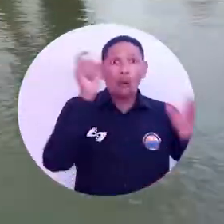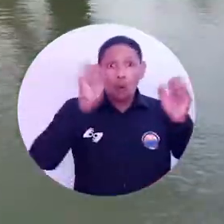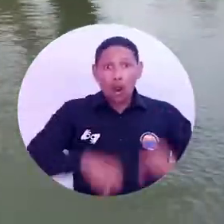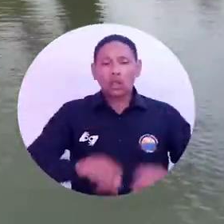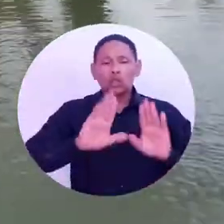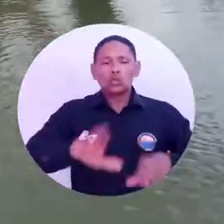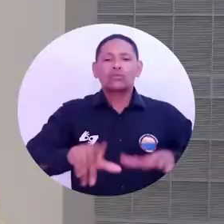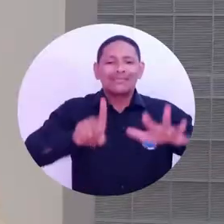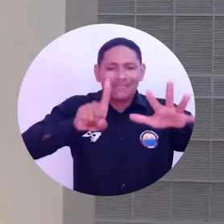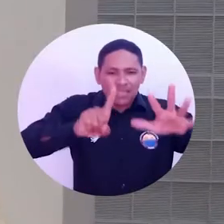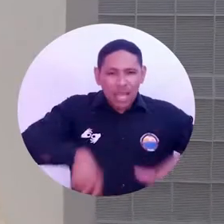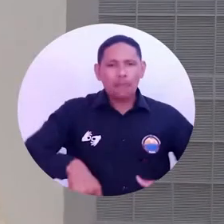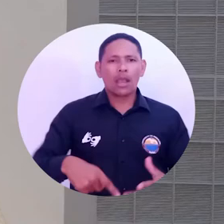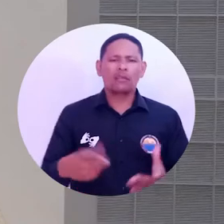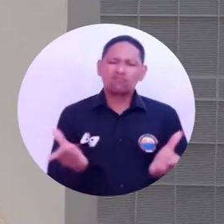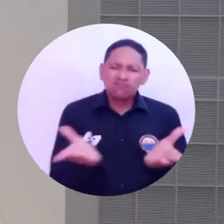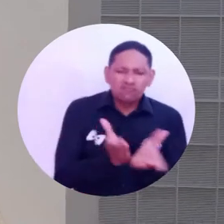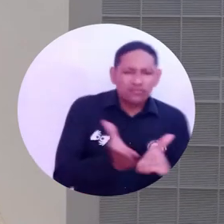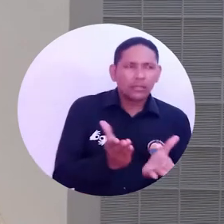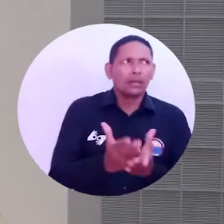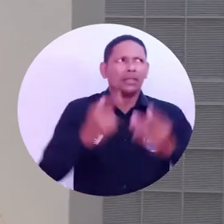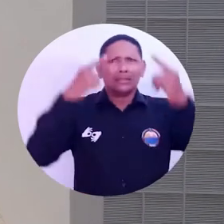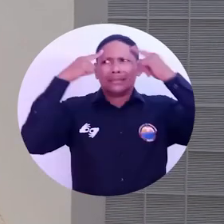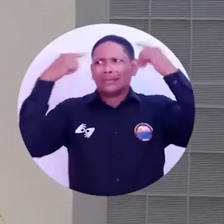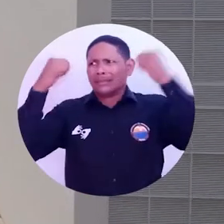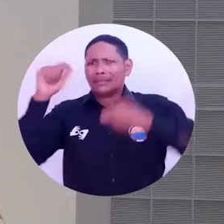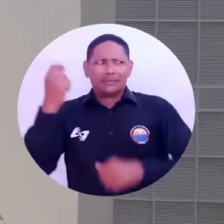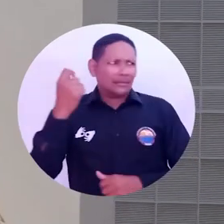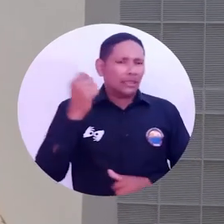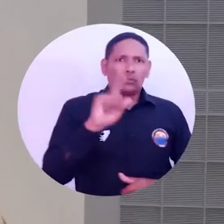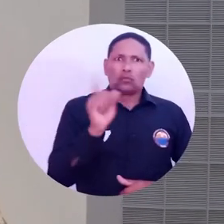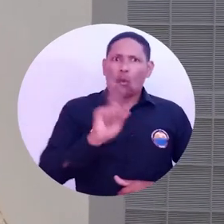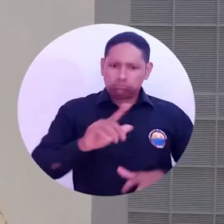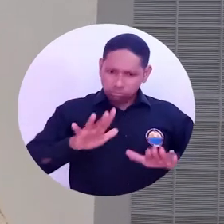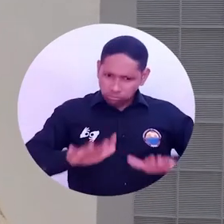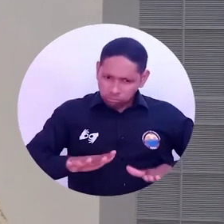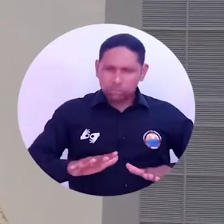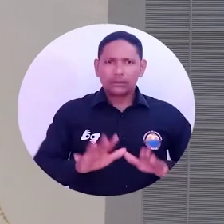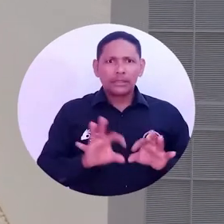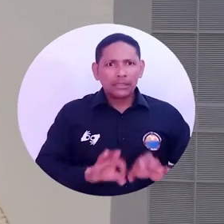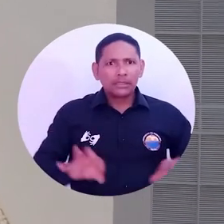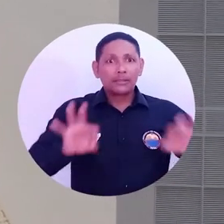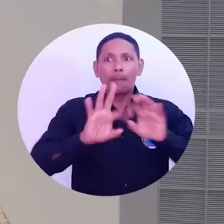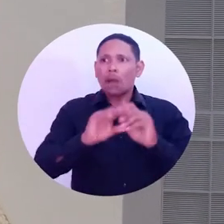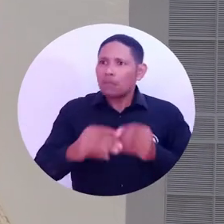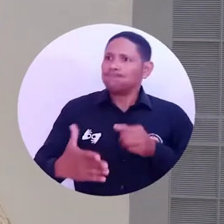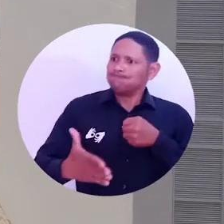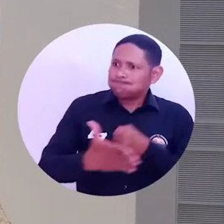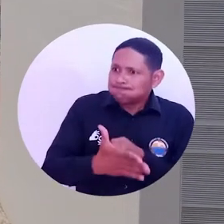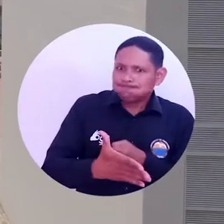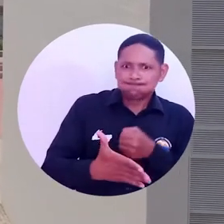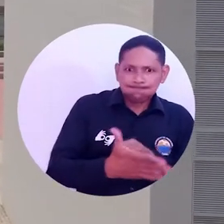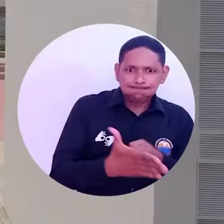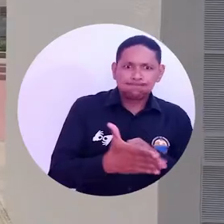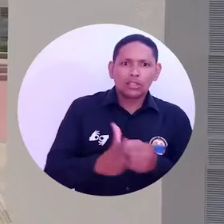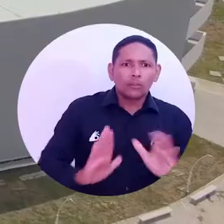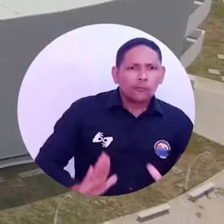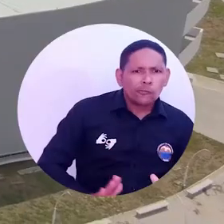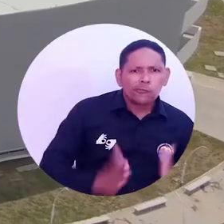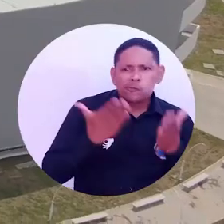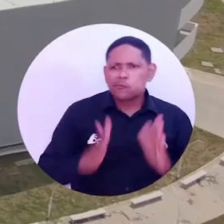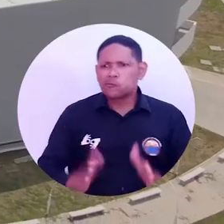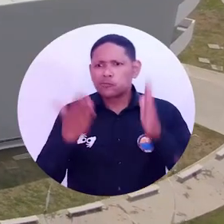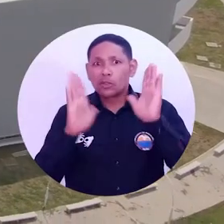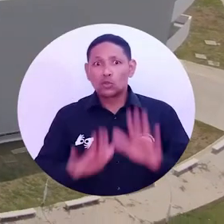su semestre sin preocuparse por gastos económicos. Además, sin dejar de insistir en el crecimiento y mejoramiento de las condiciones